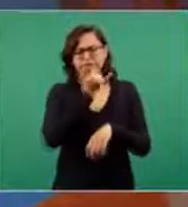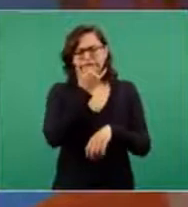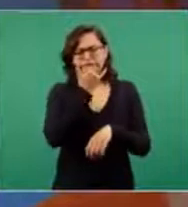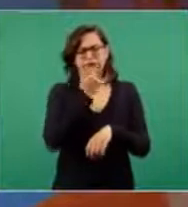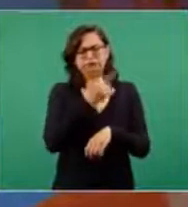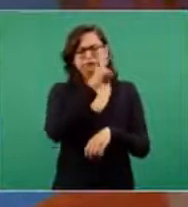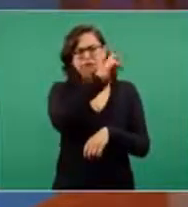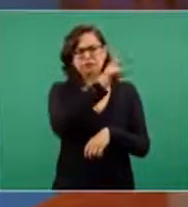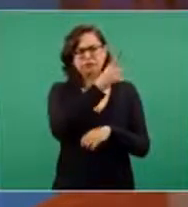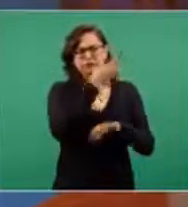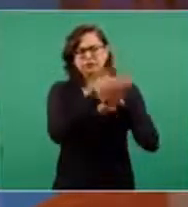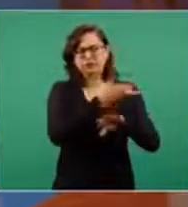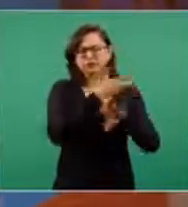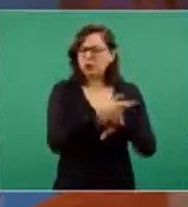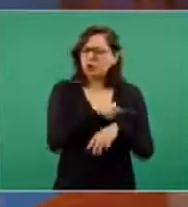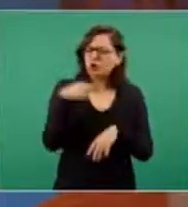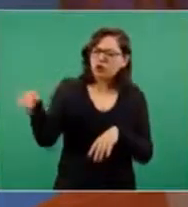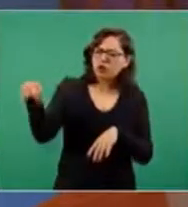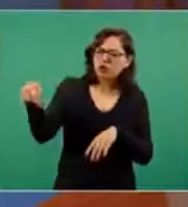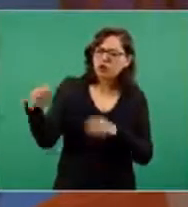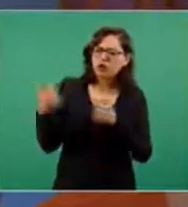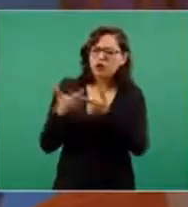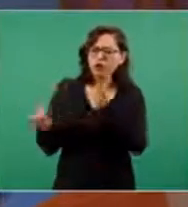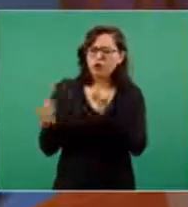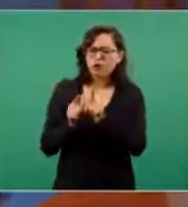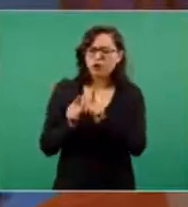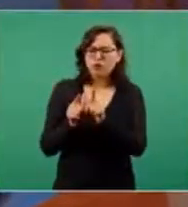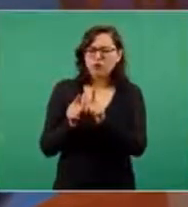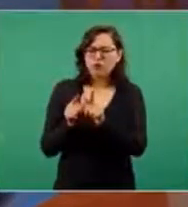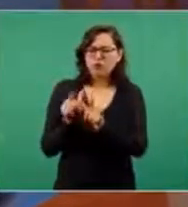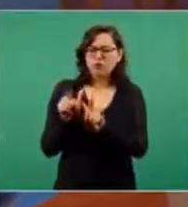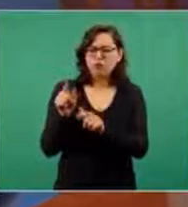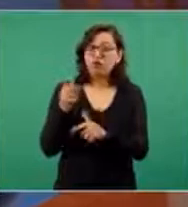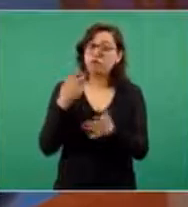a la organización, ahí les faltó la comilla,